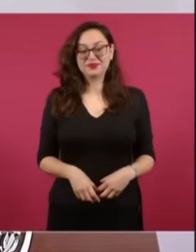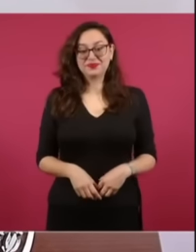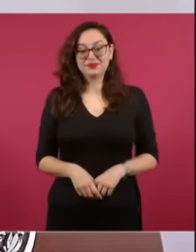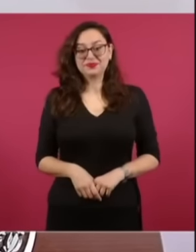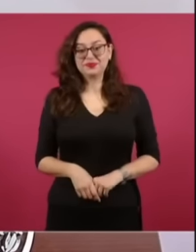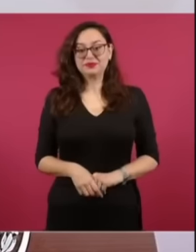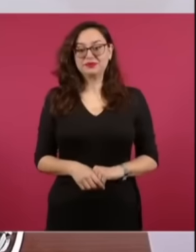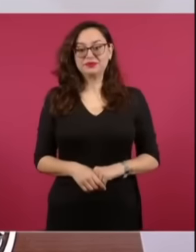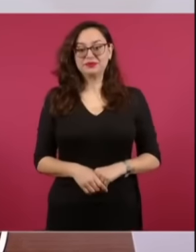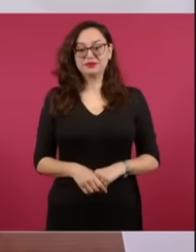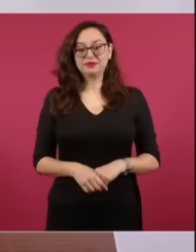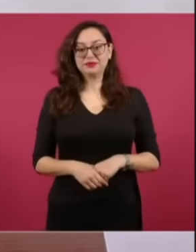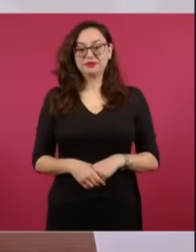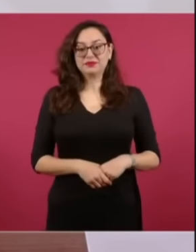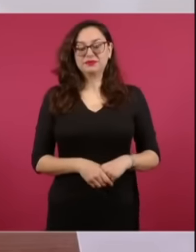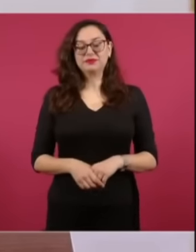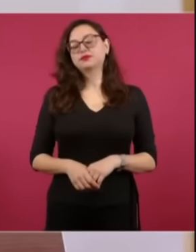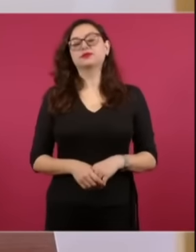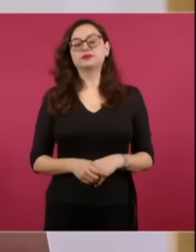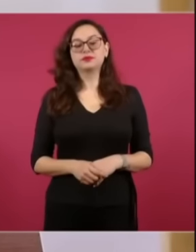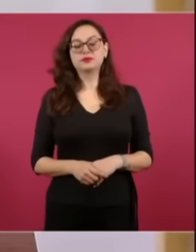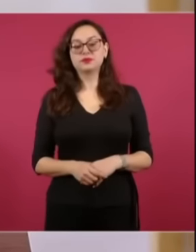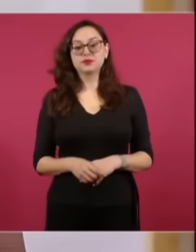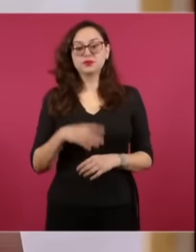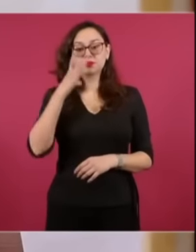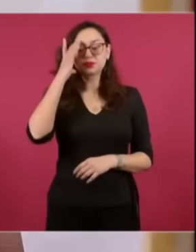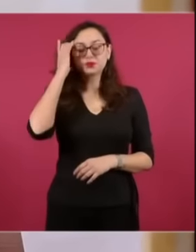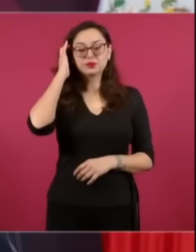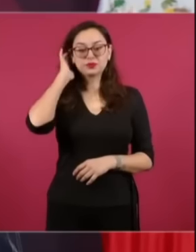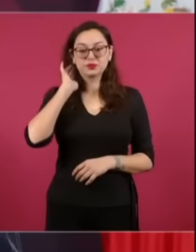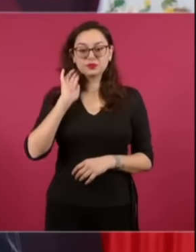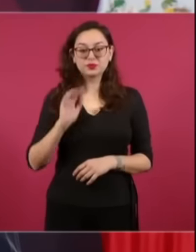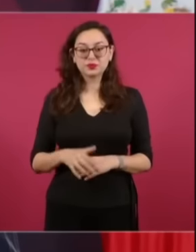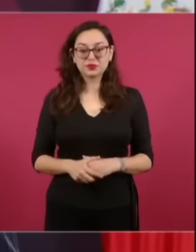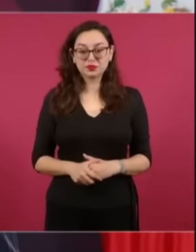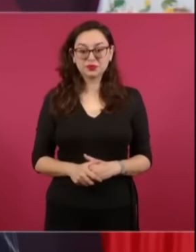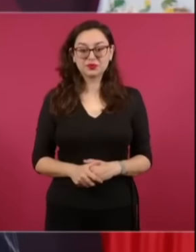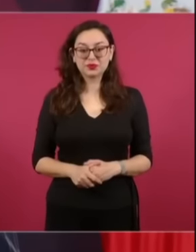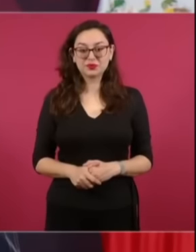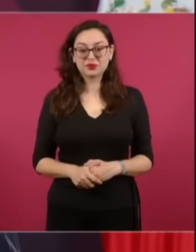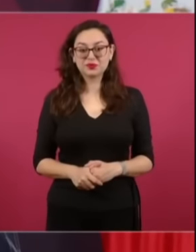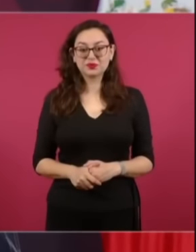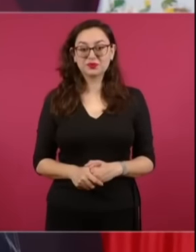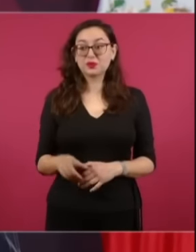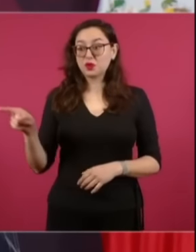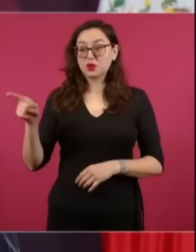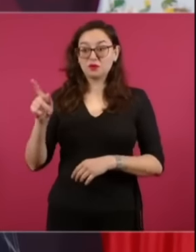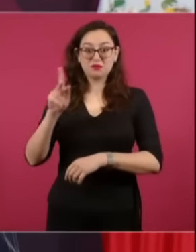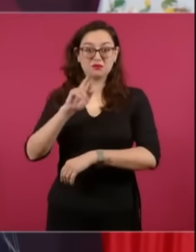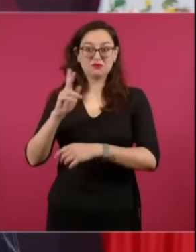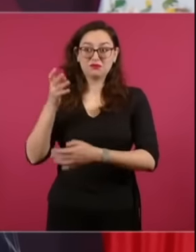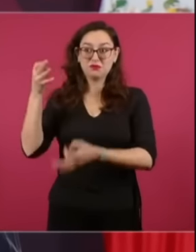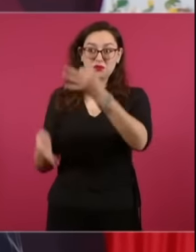es este, el poder de la familia.